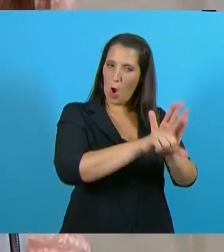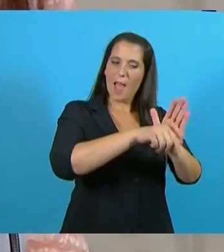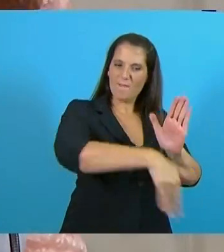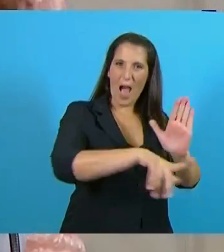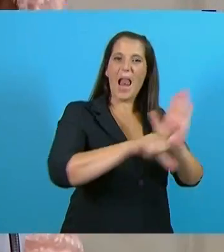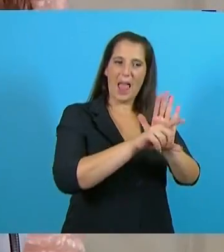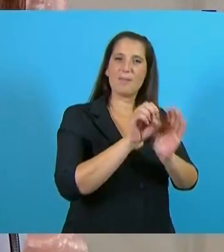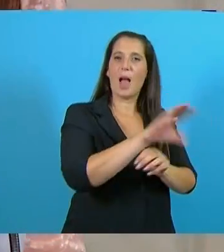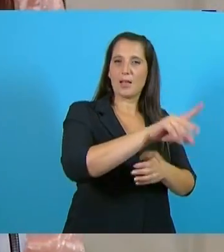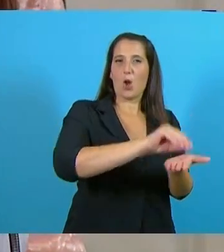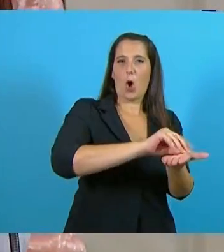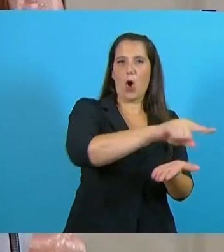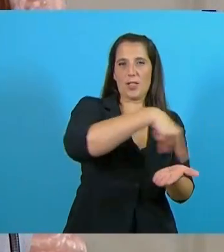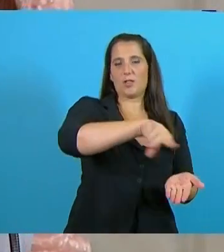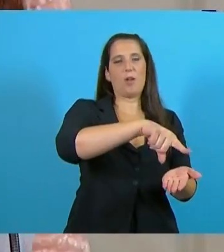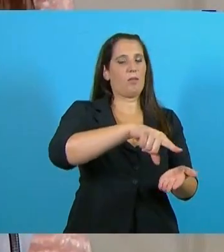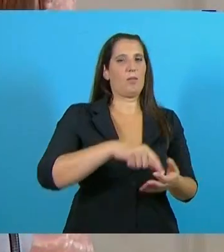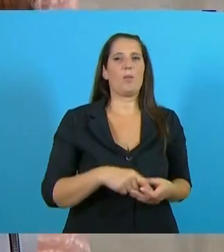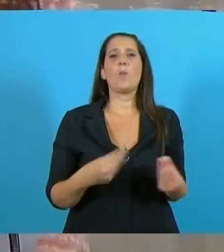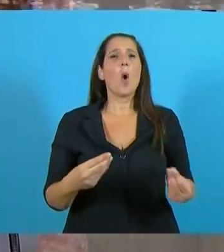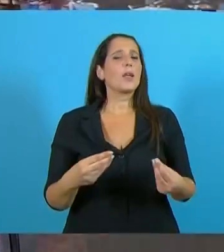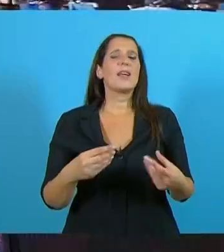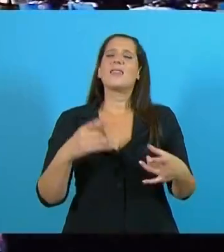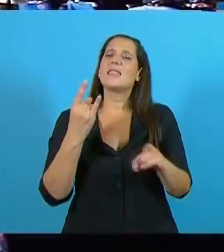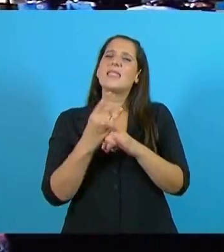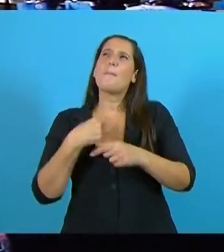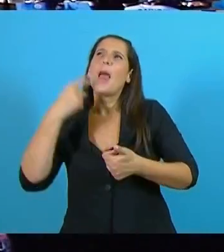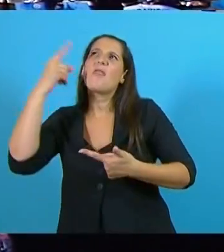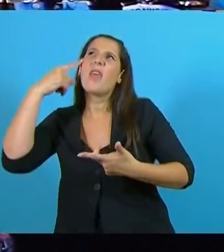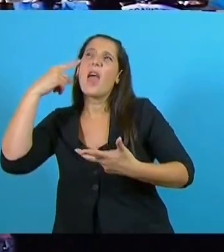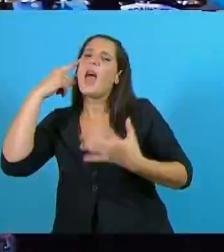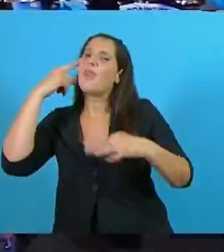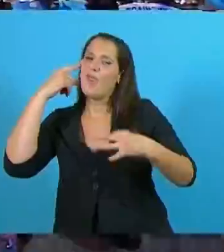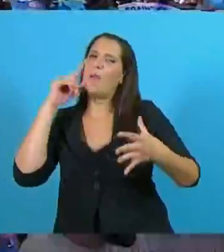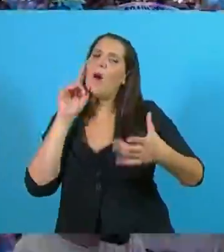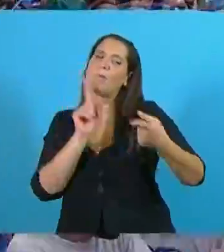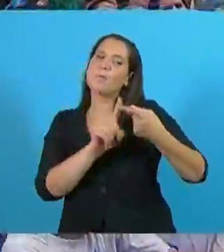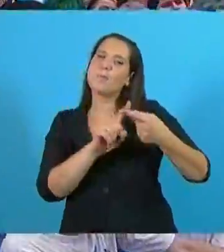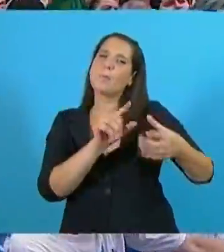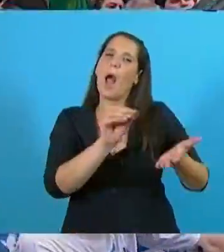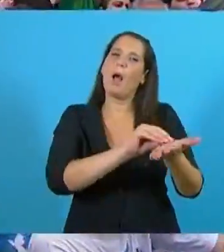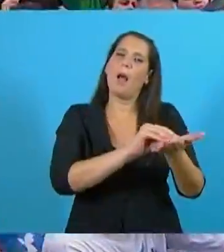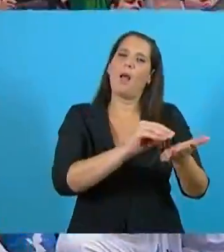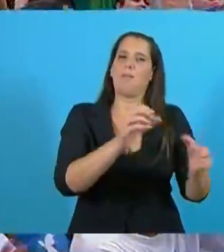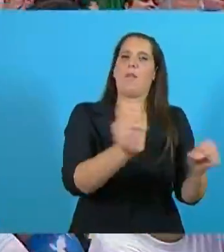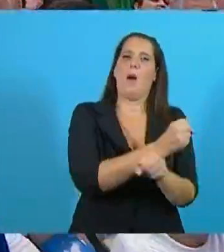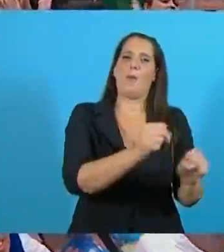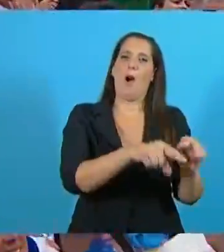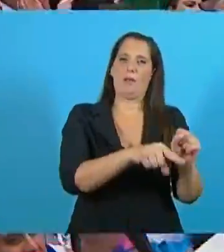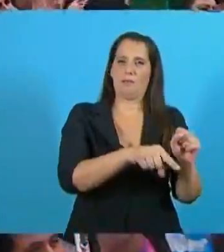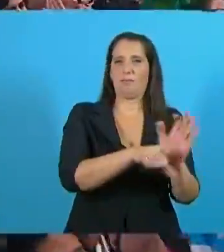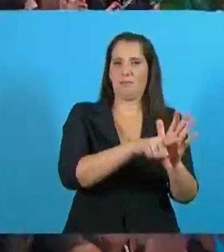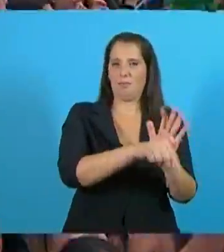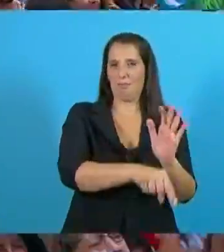porque las cosas no se deben hacer sin el apoyo del legislativo, más en una cosa tan importante como esta. El